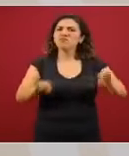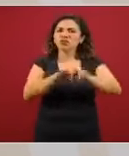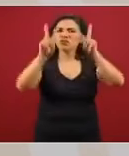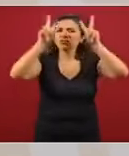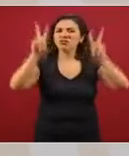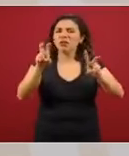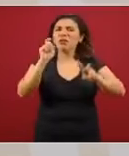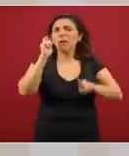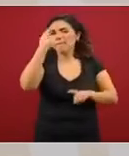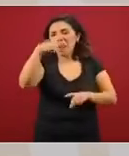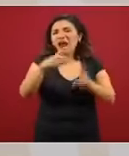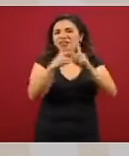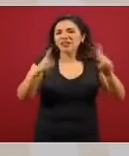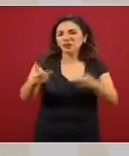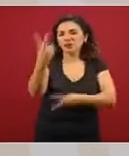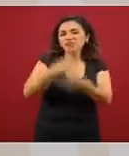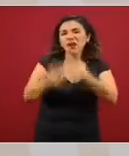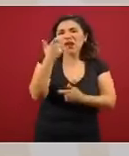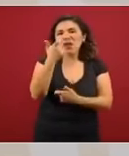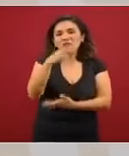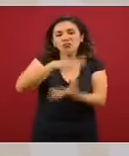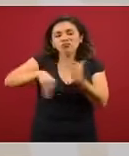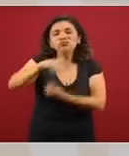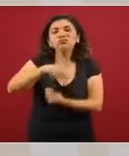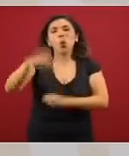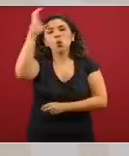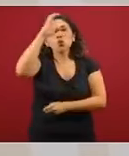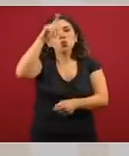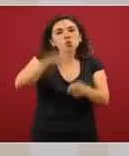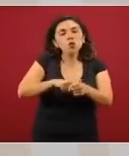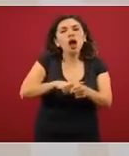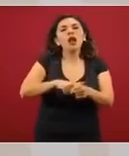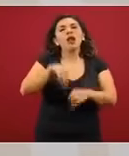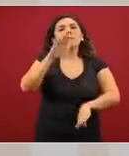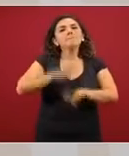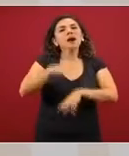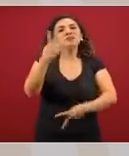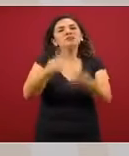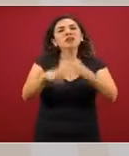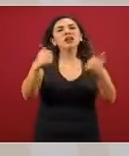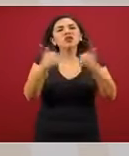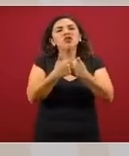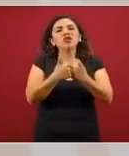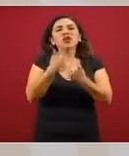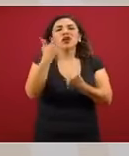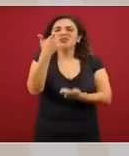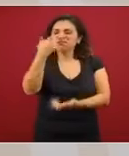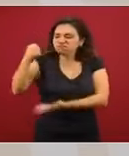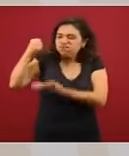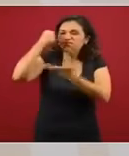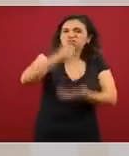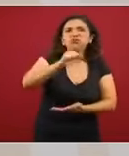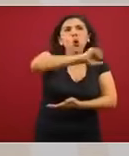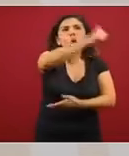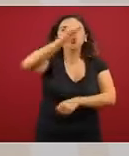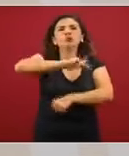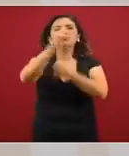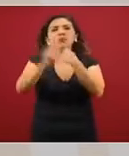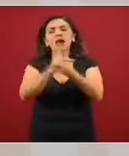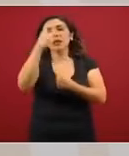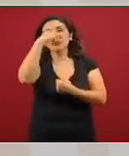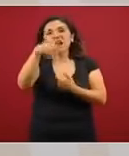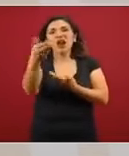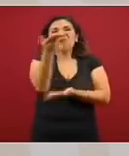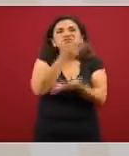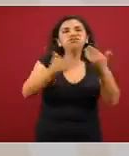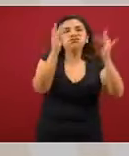desarrollo económico, de desarrollo cultural, de desarrollo en las inversiones, en las relaciones que hay